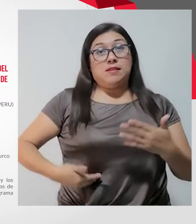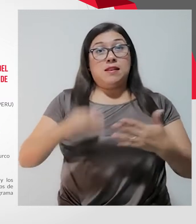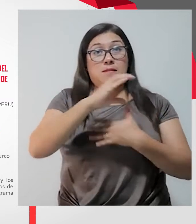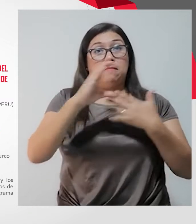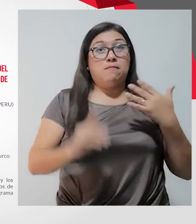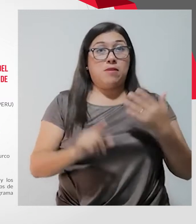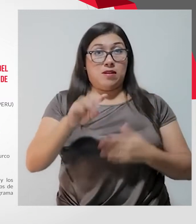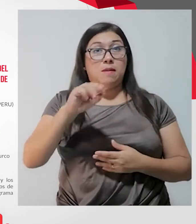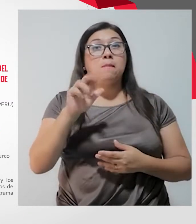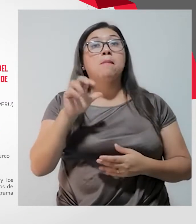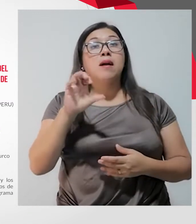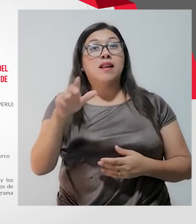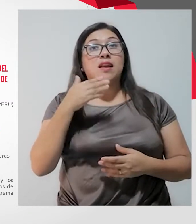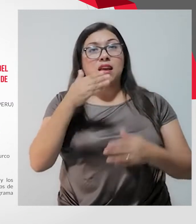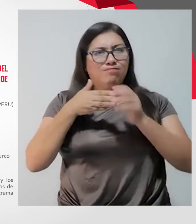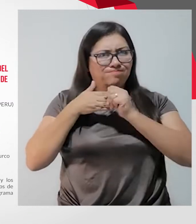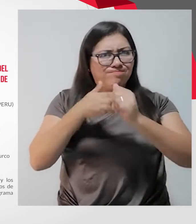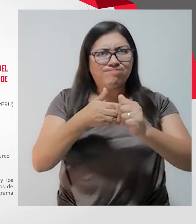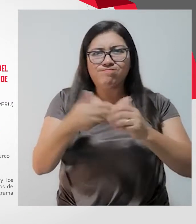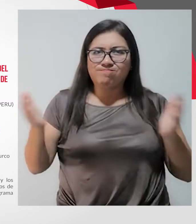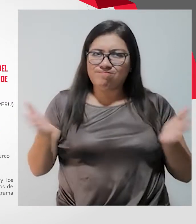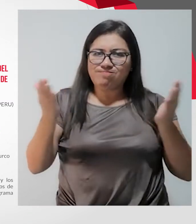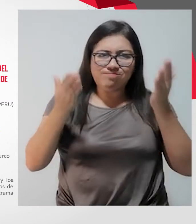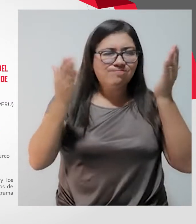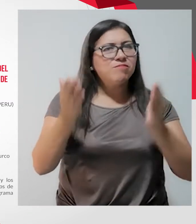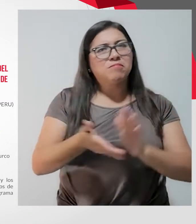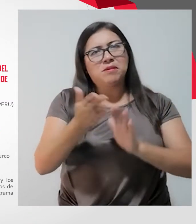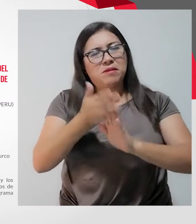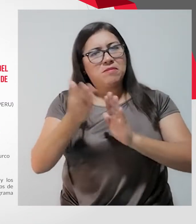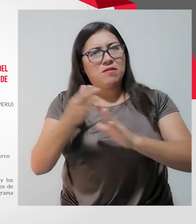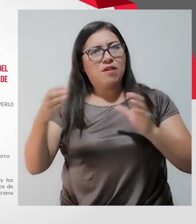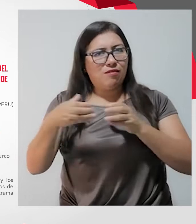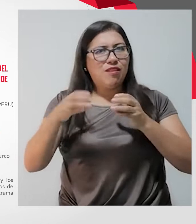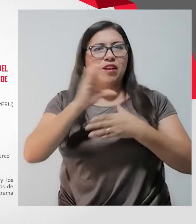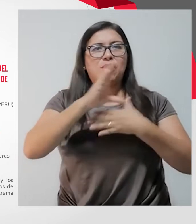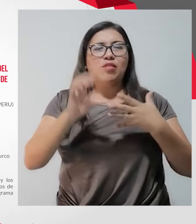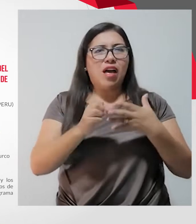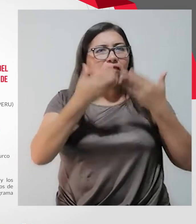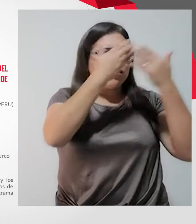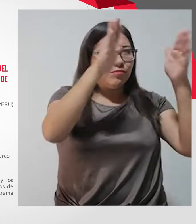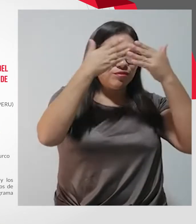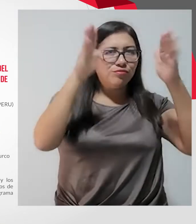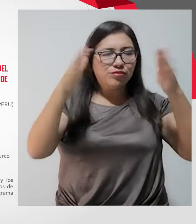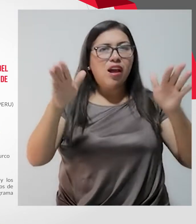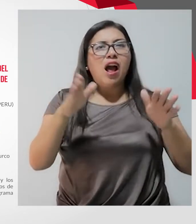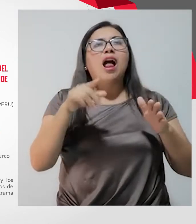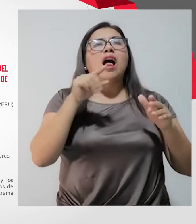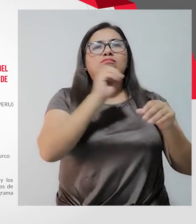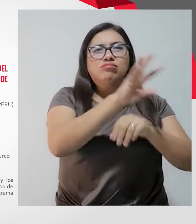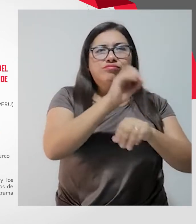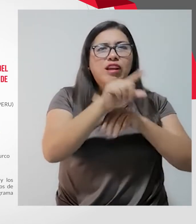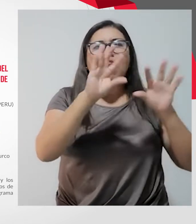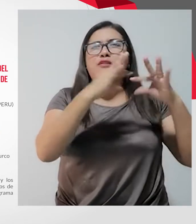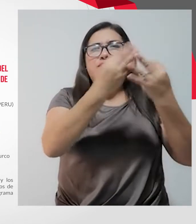Antonio Gamarra La Barrera, lideró la participación del equipo del Conadis, que orientó y sensibilizó a las familias